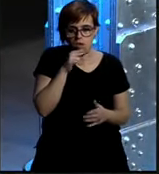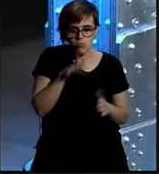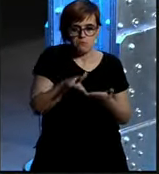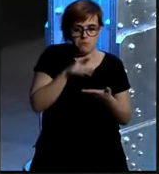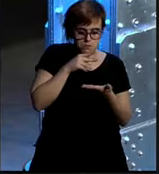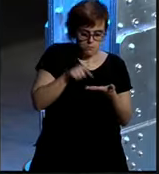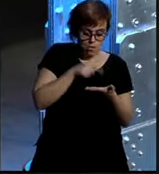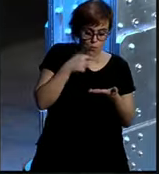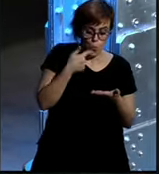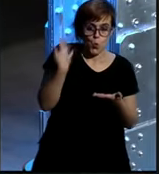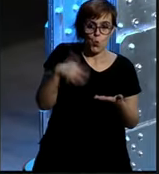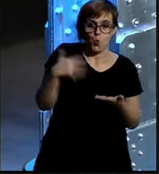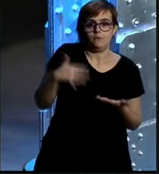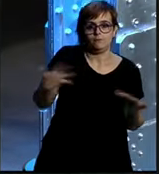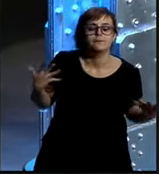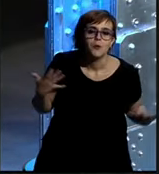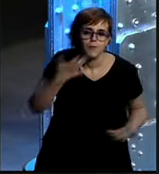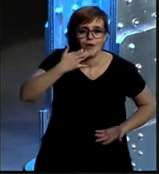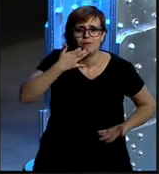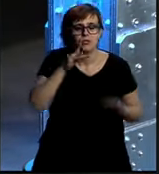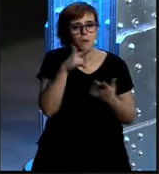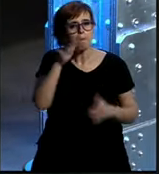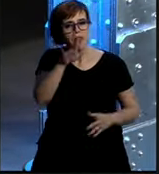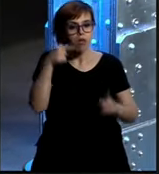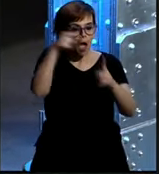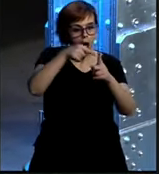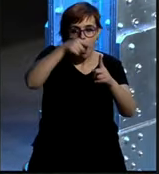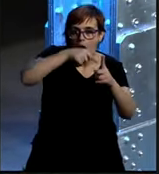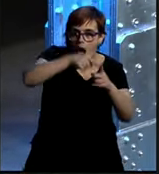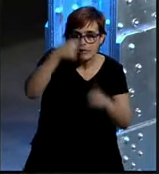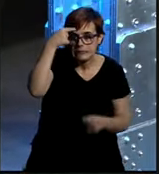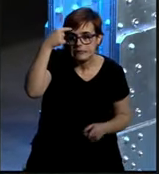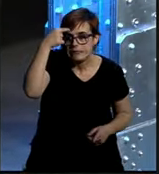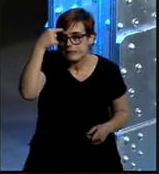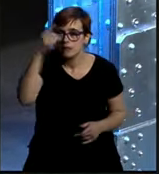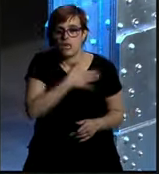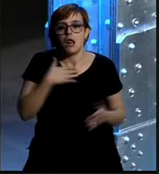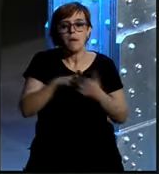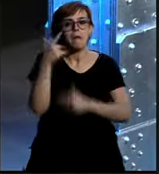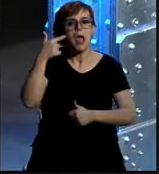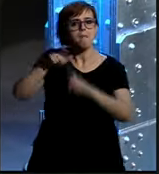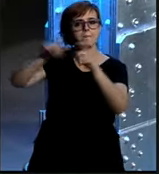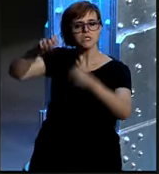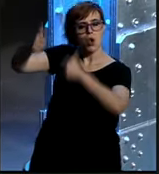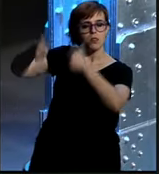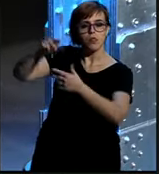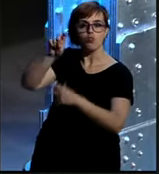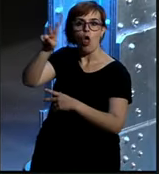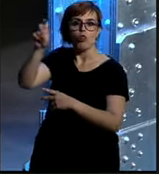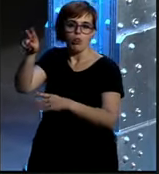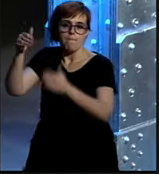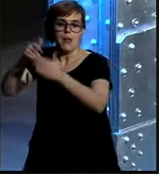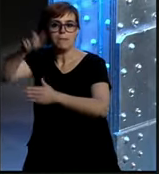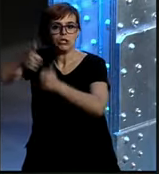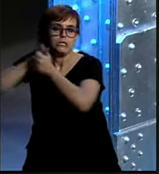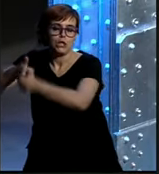entrar a la reunión ¿no? y es un poco una obsesión y yo la entiendo ¿vale? yo la entiendo porque que la competencia tenga 12.000 seguidores más que